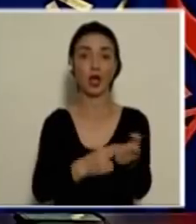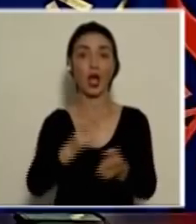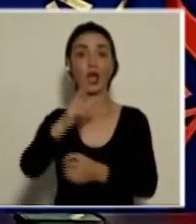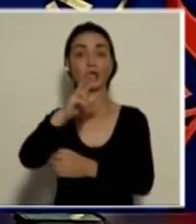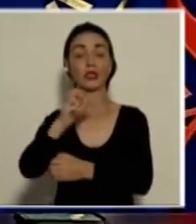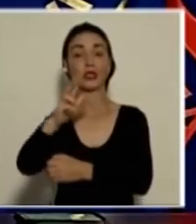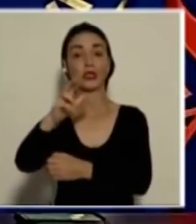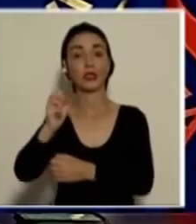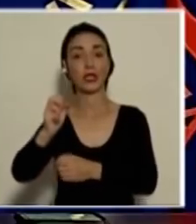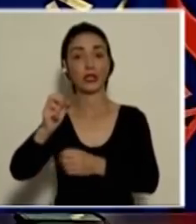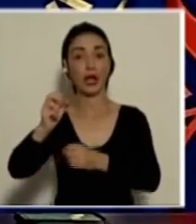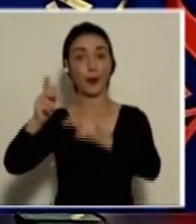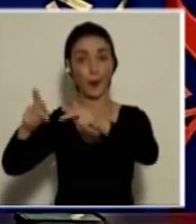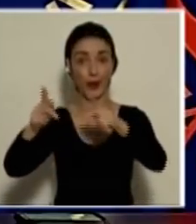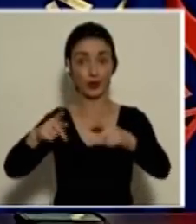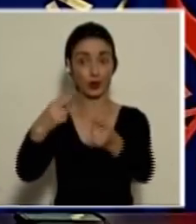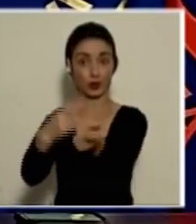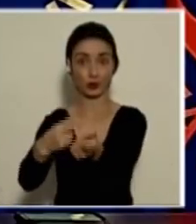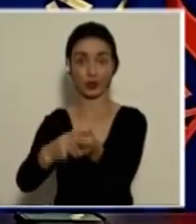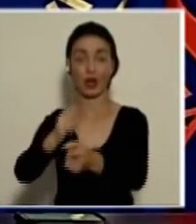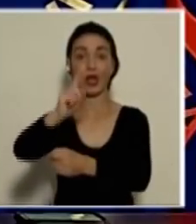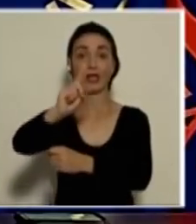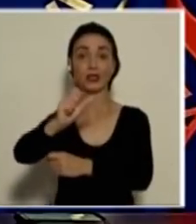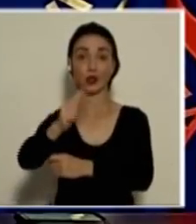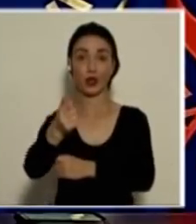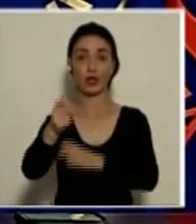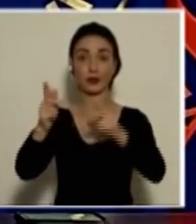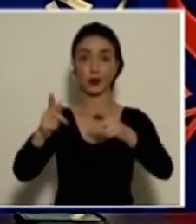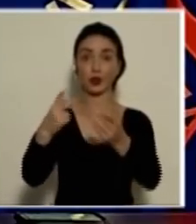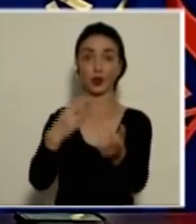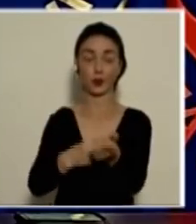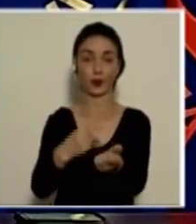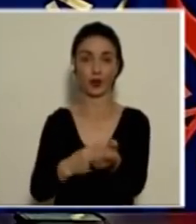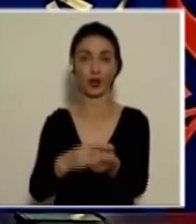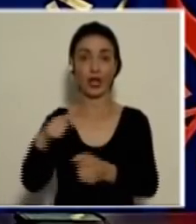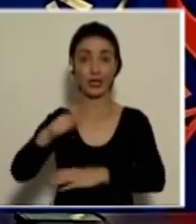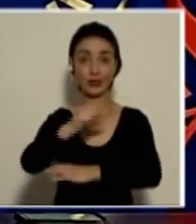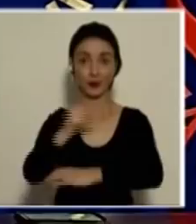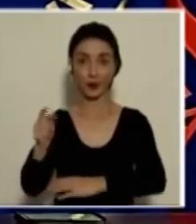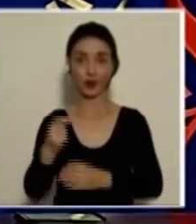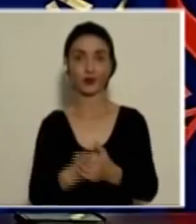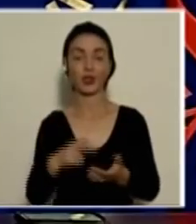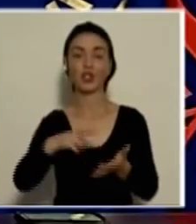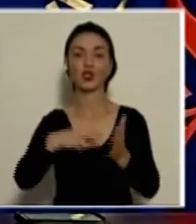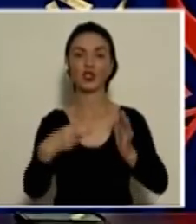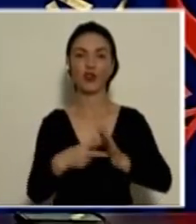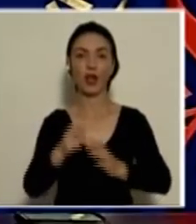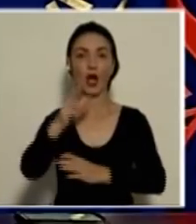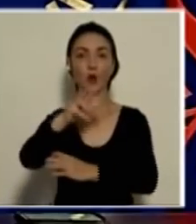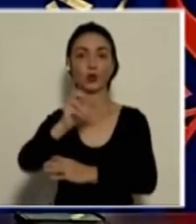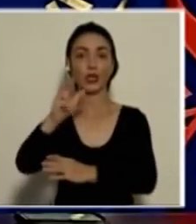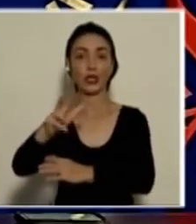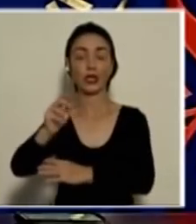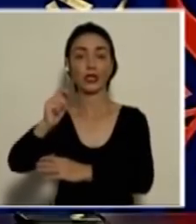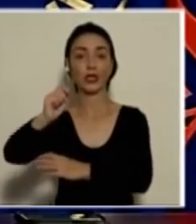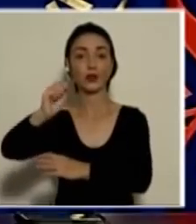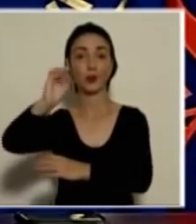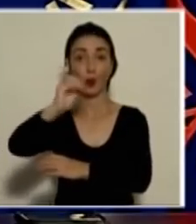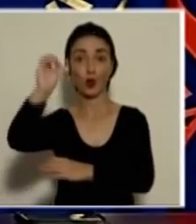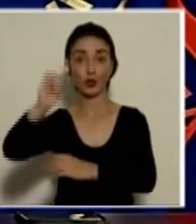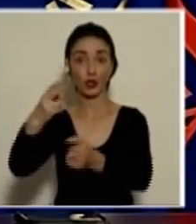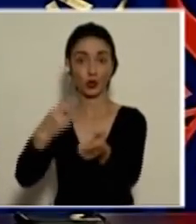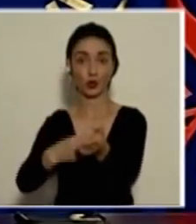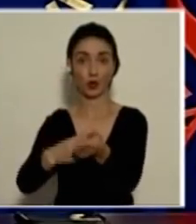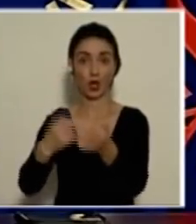personas, 110 de ellas han estado hospitalizadas esta semana, es decir, el 33% de los hospitalizados.